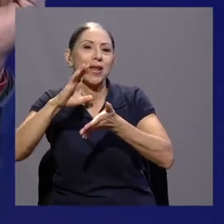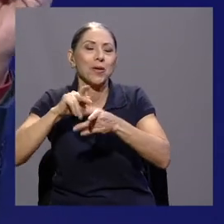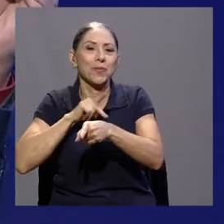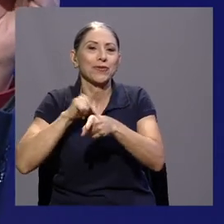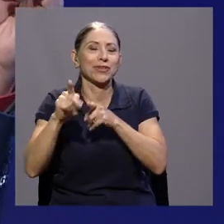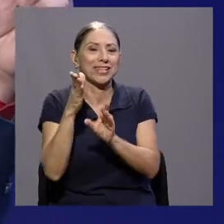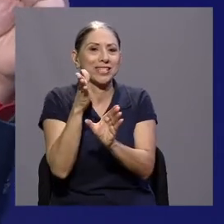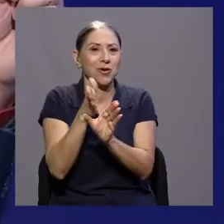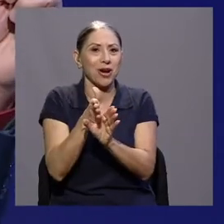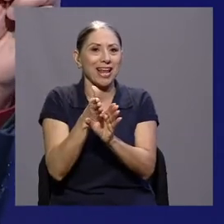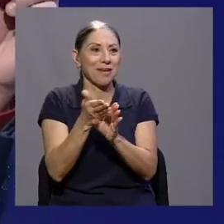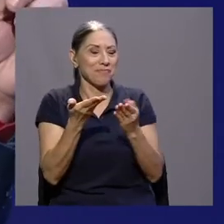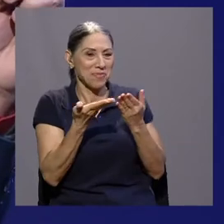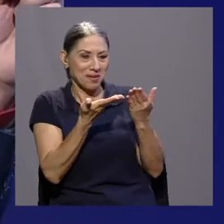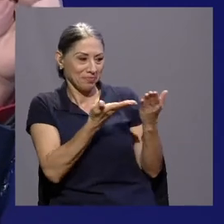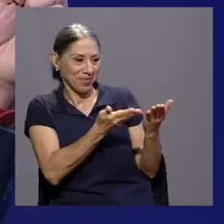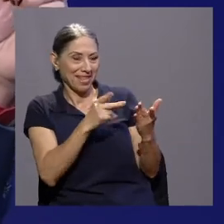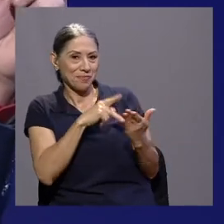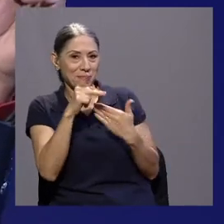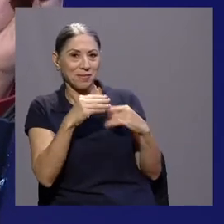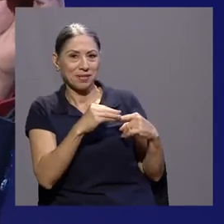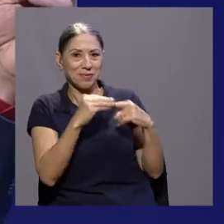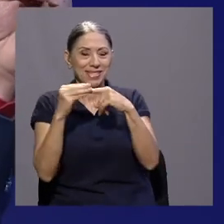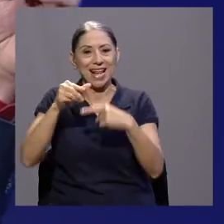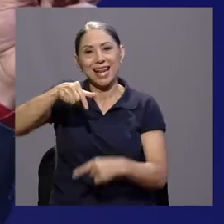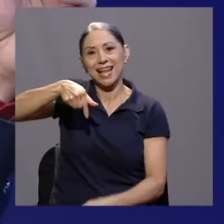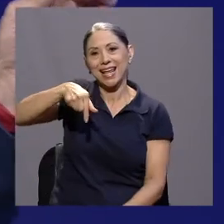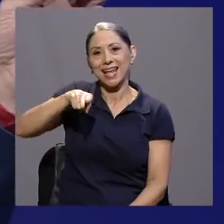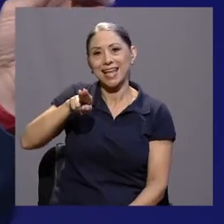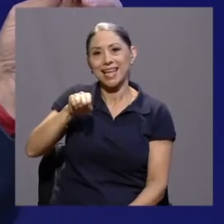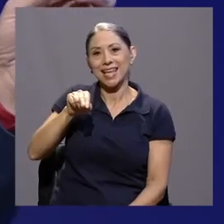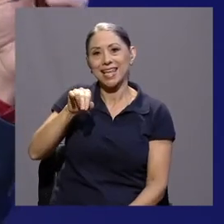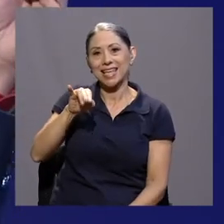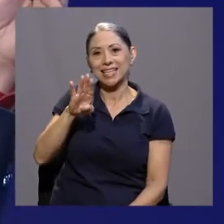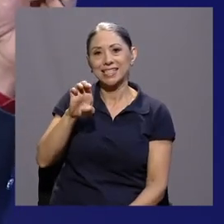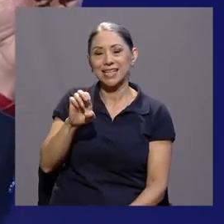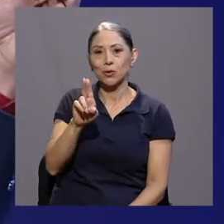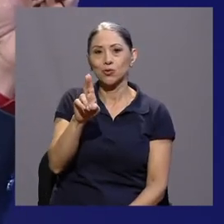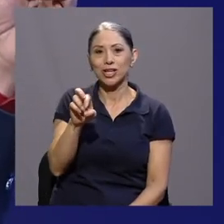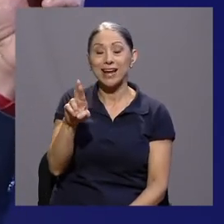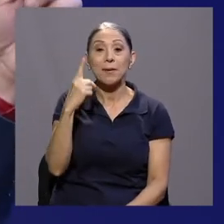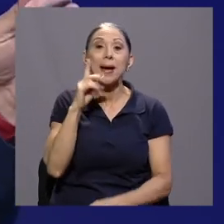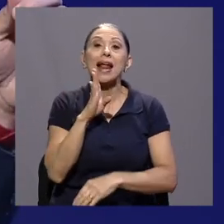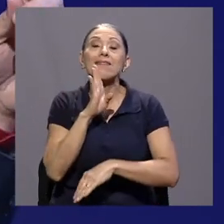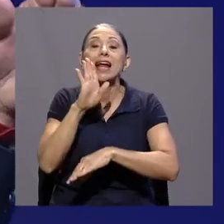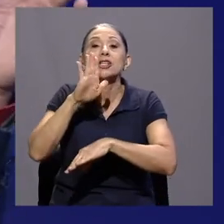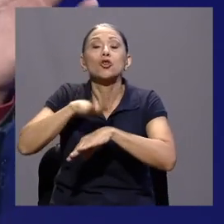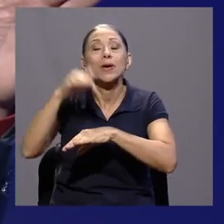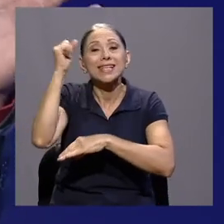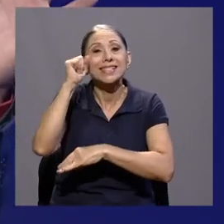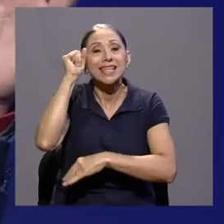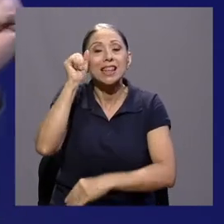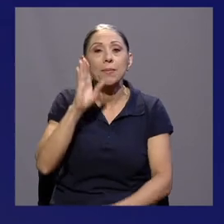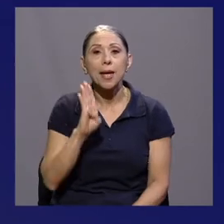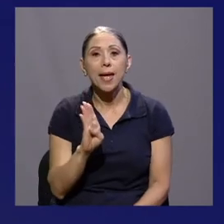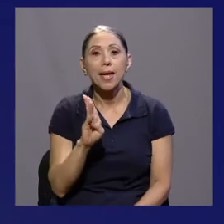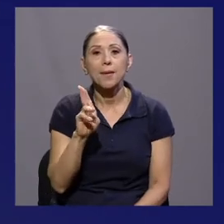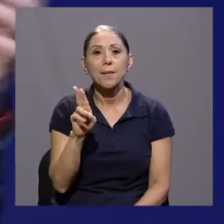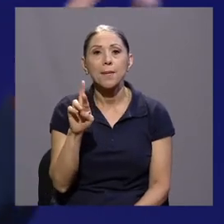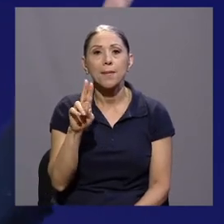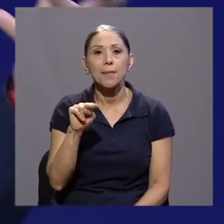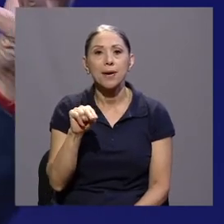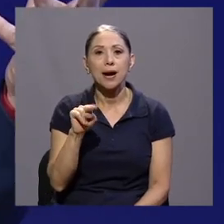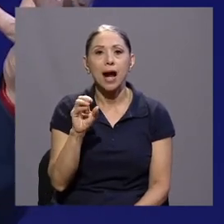en este especial de 15 UCR para hablar del síndrome de burnout o desgaste ocupacional. Y llegamos a la parte más